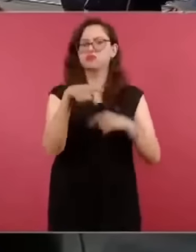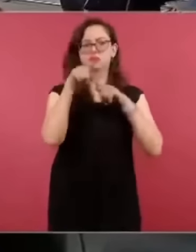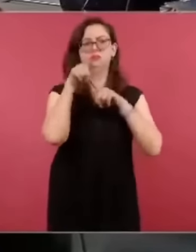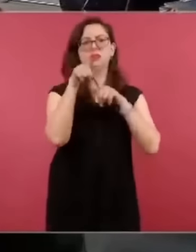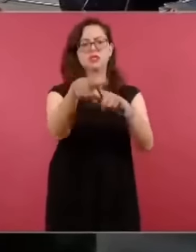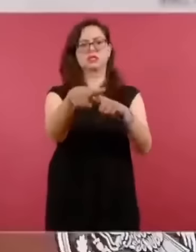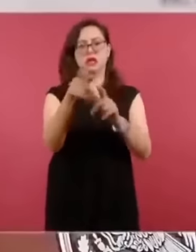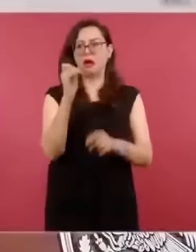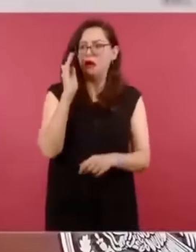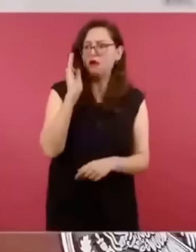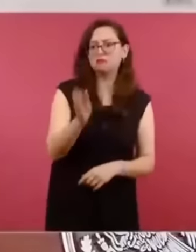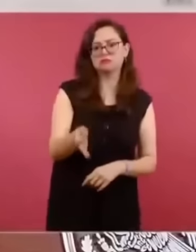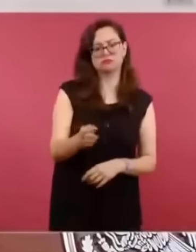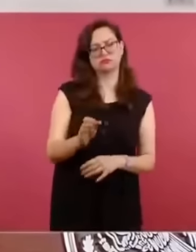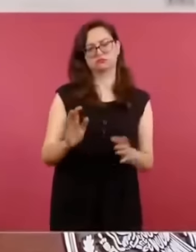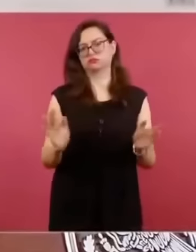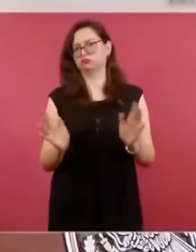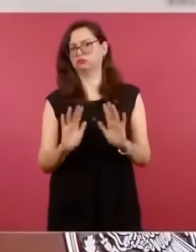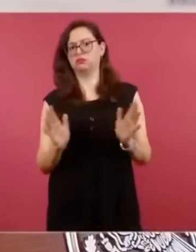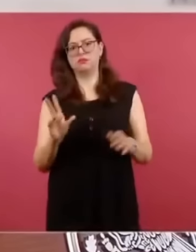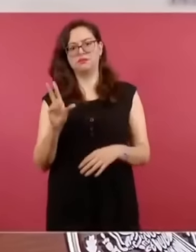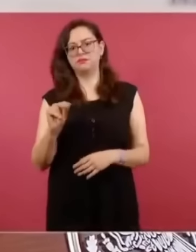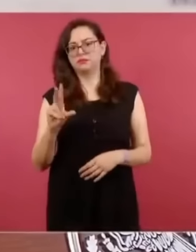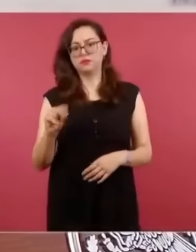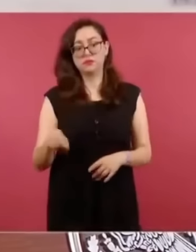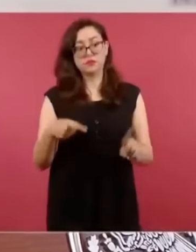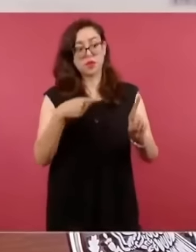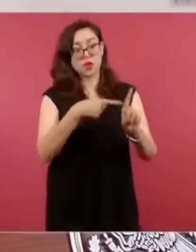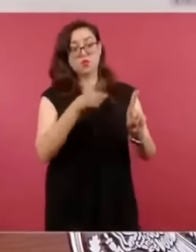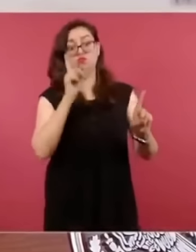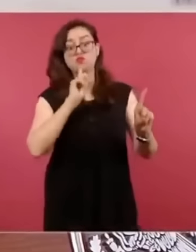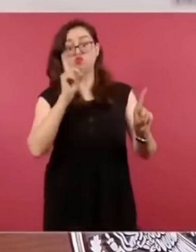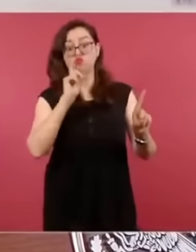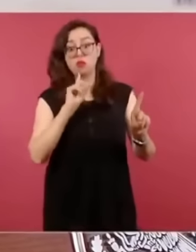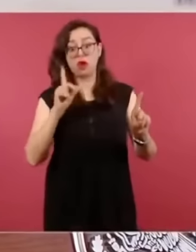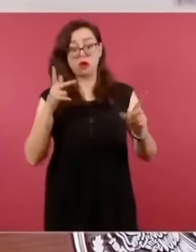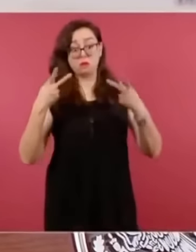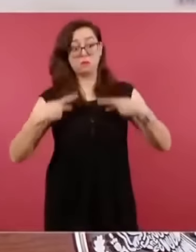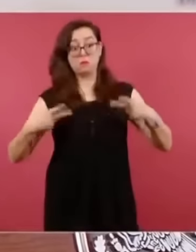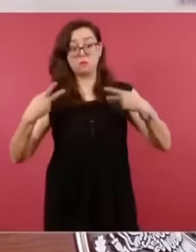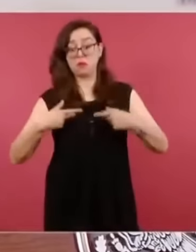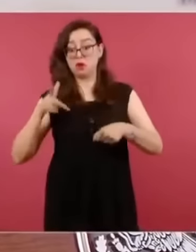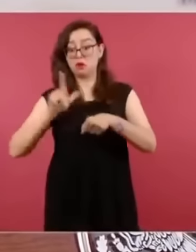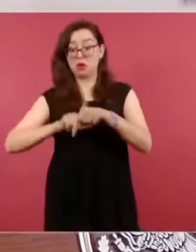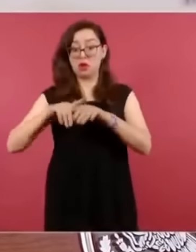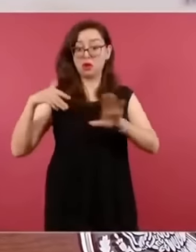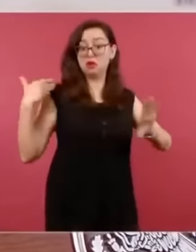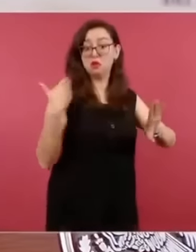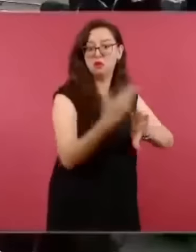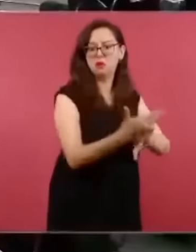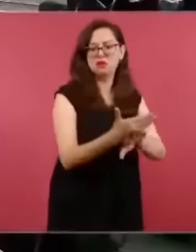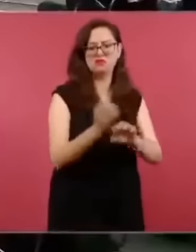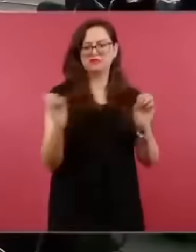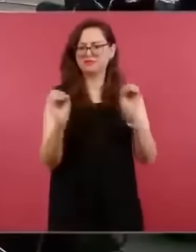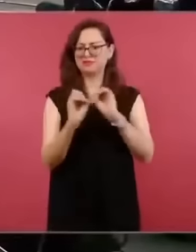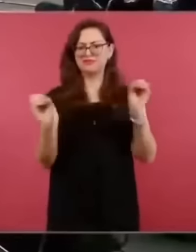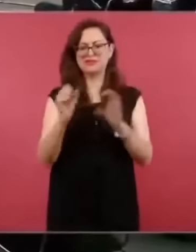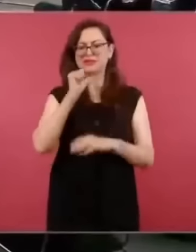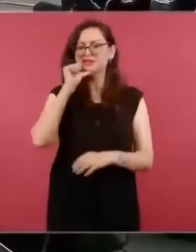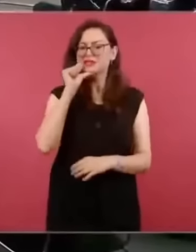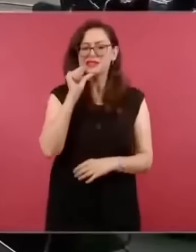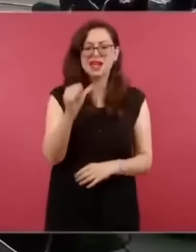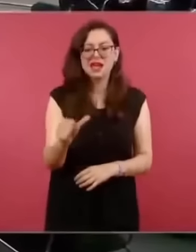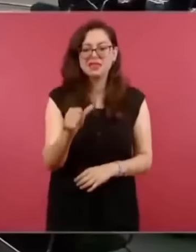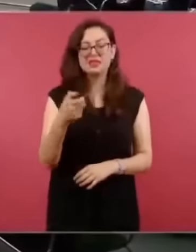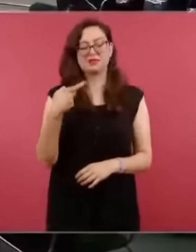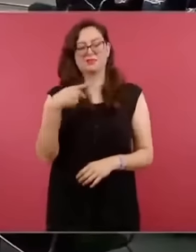Y no es nada personal, es que además resulta que esta fundación de